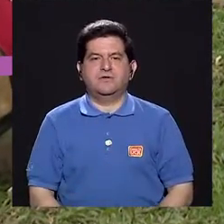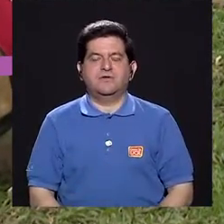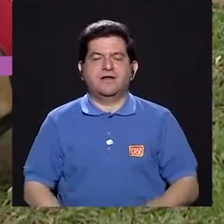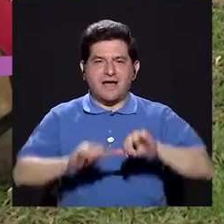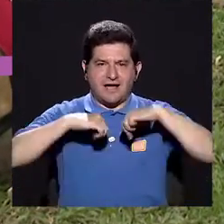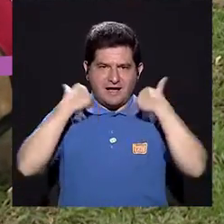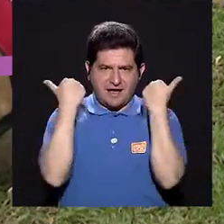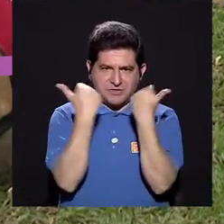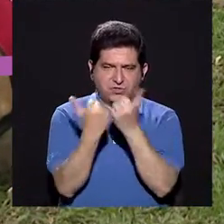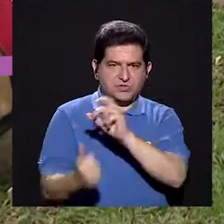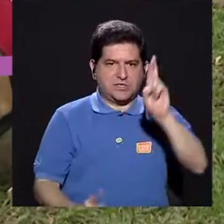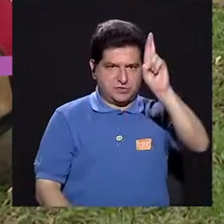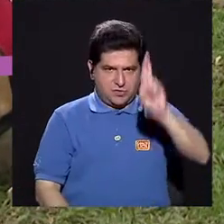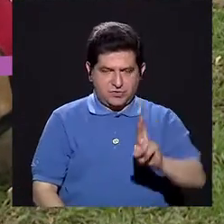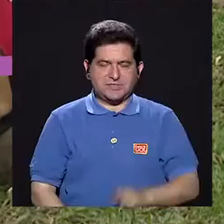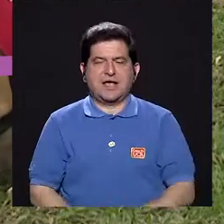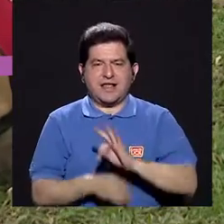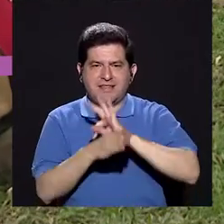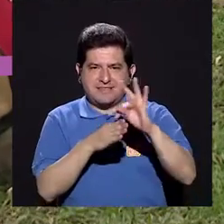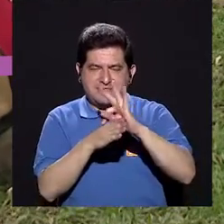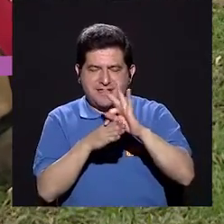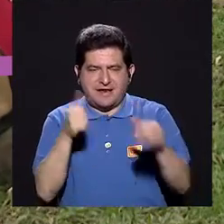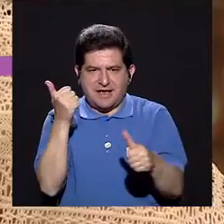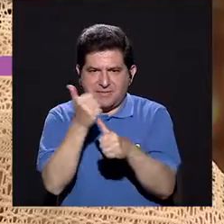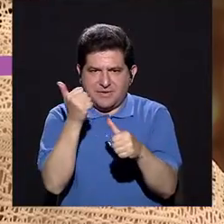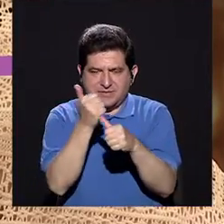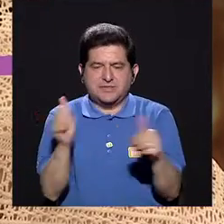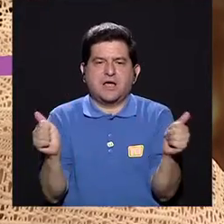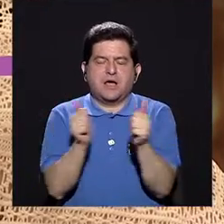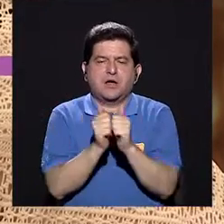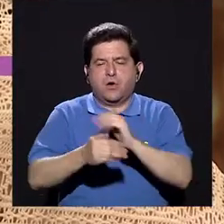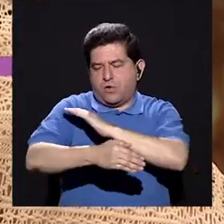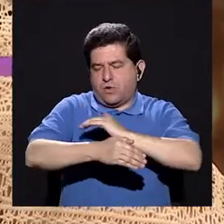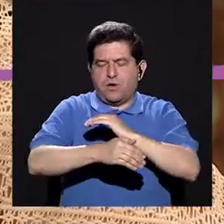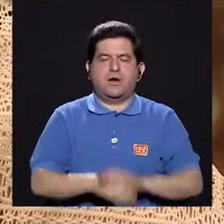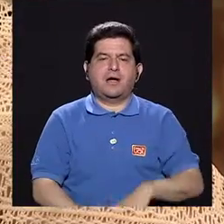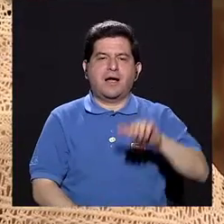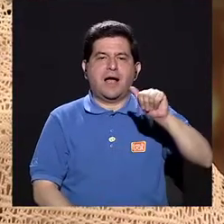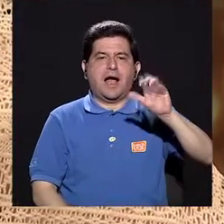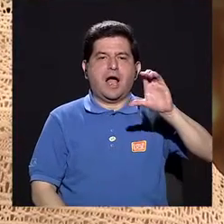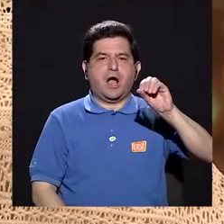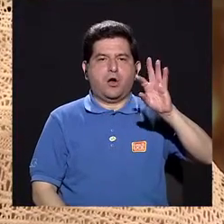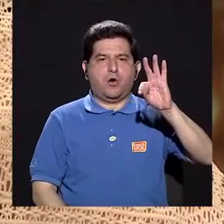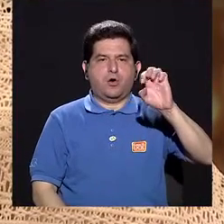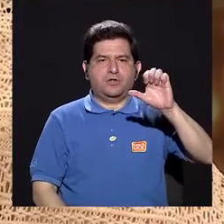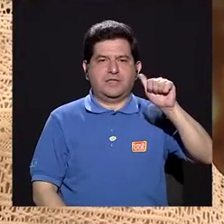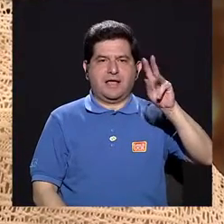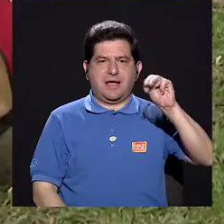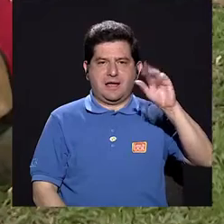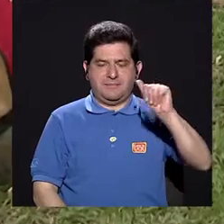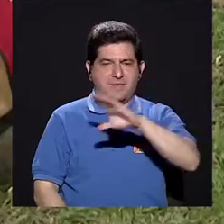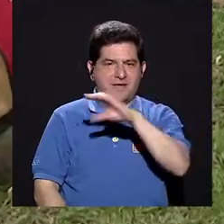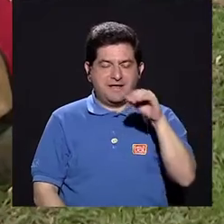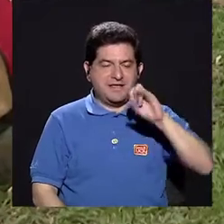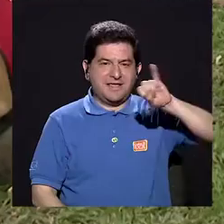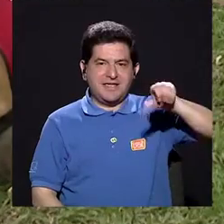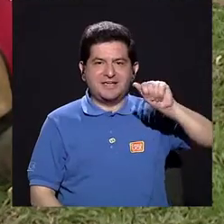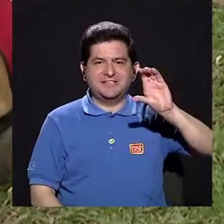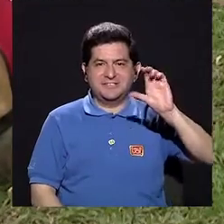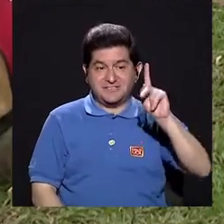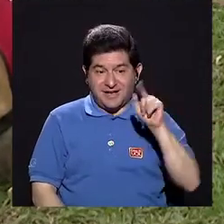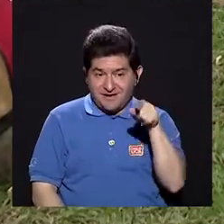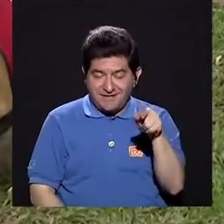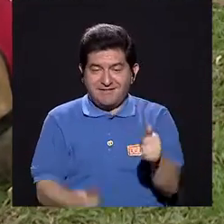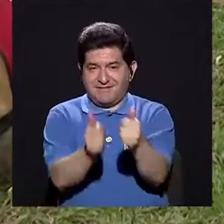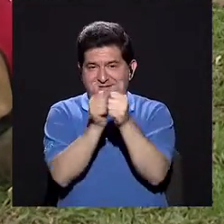la Asociación Costarvicense de Terapia Asistida con Mascotas ACOTEAMA y su servidor Jack, que nos